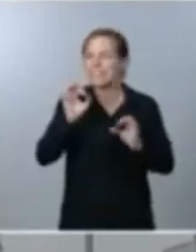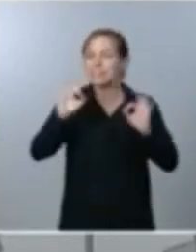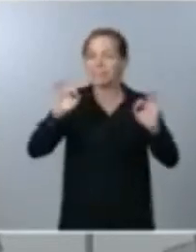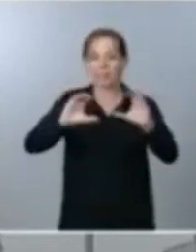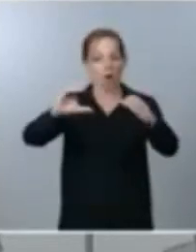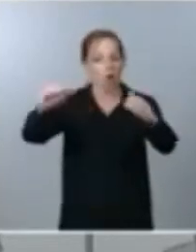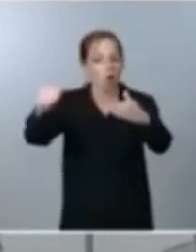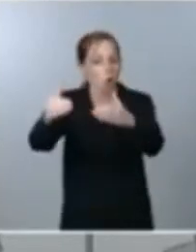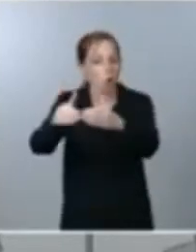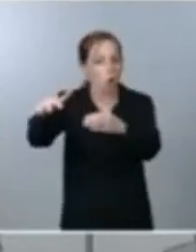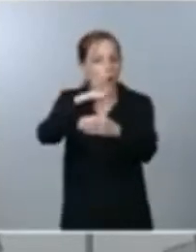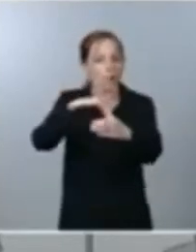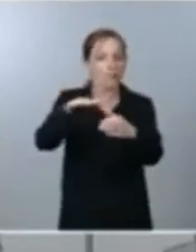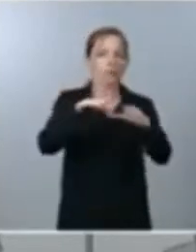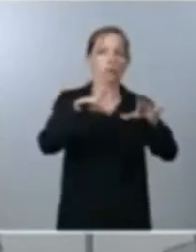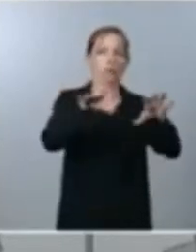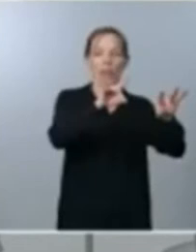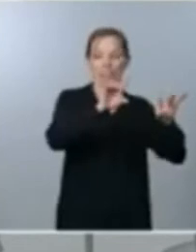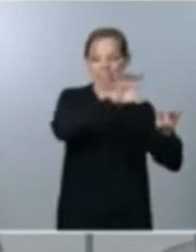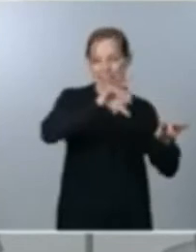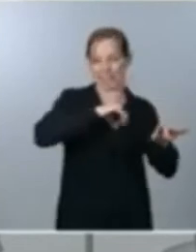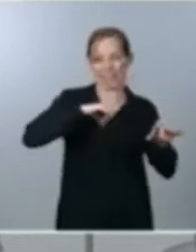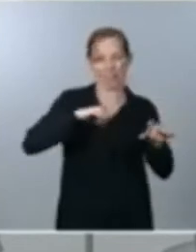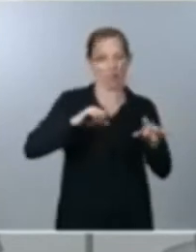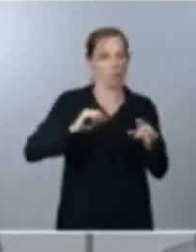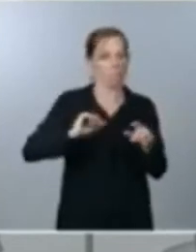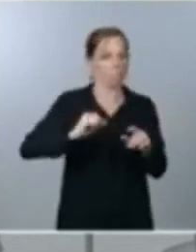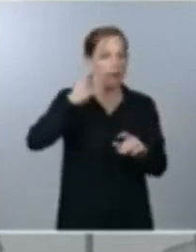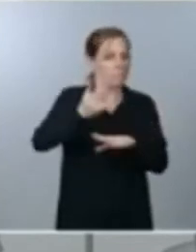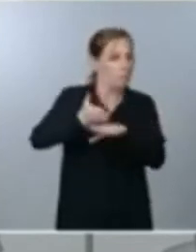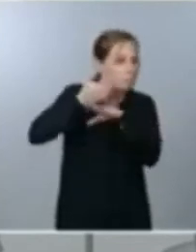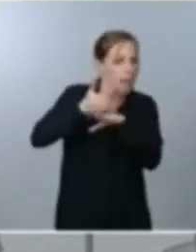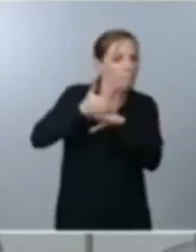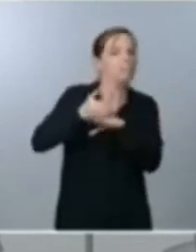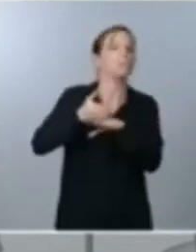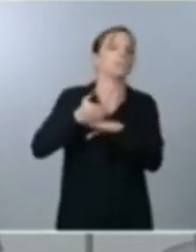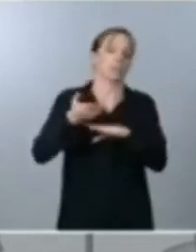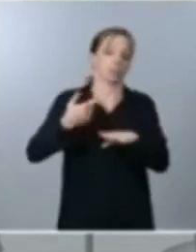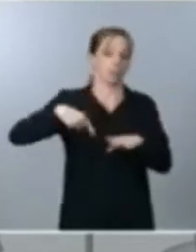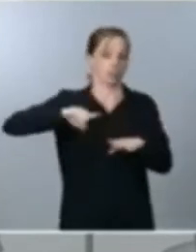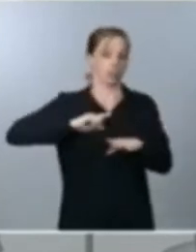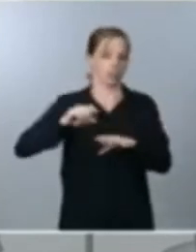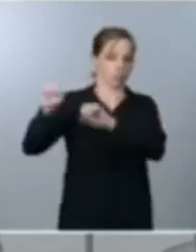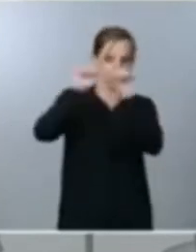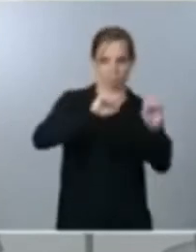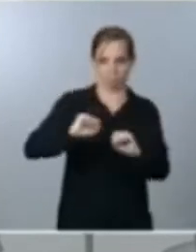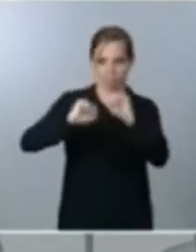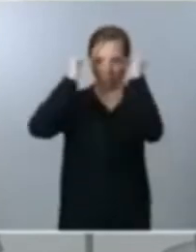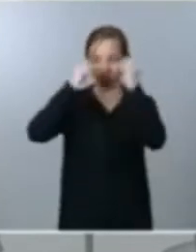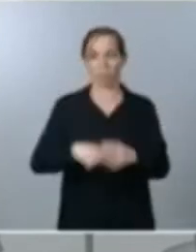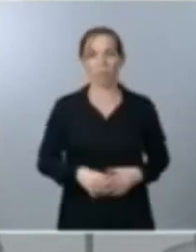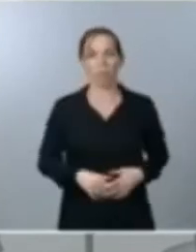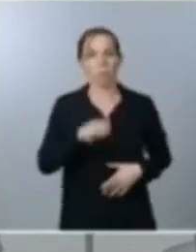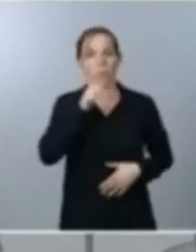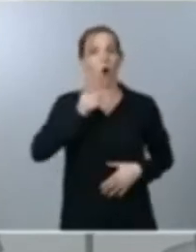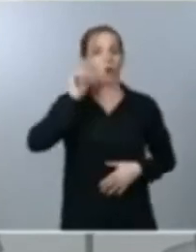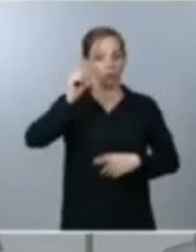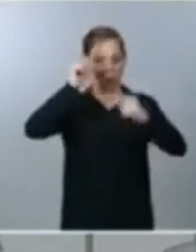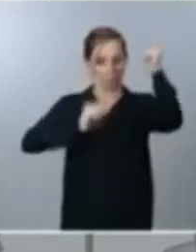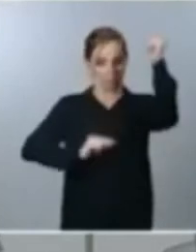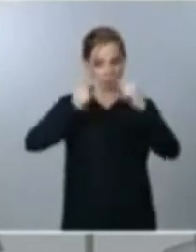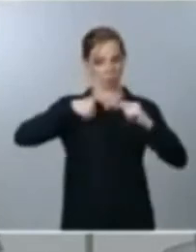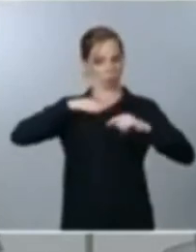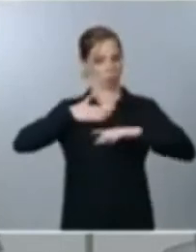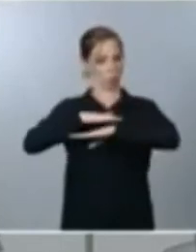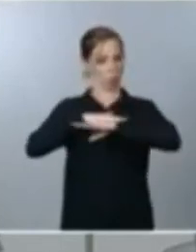que más están sufriendo los embates de esta emergencia sanitaria económica y social porque no son sólo los presupuestos de un gobierno son